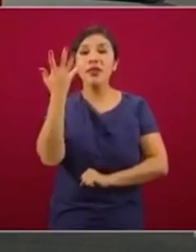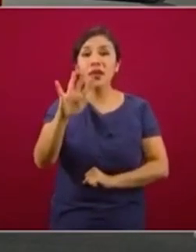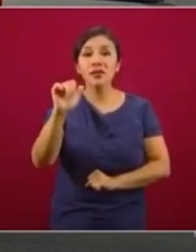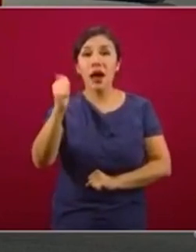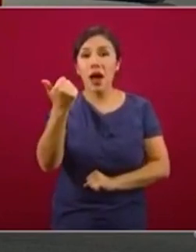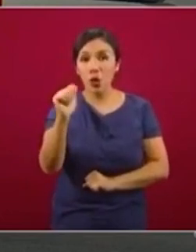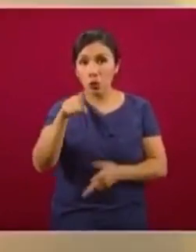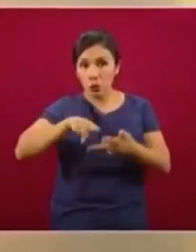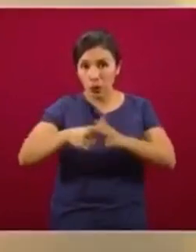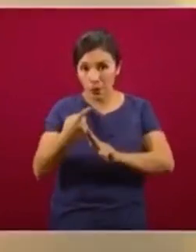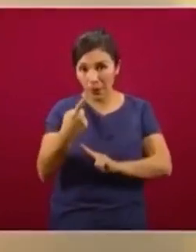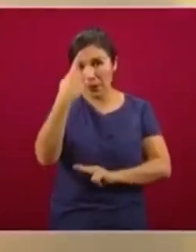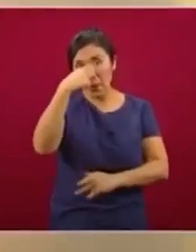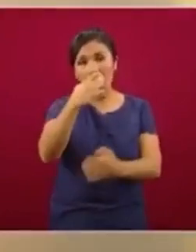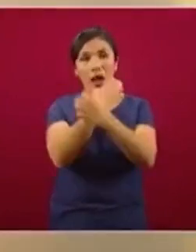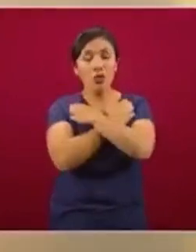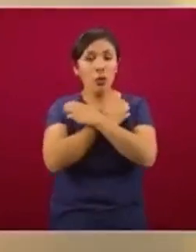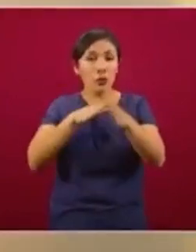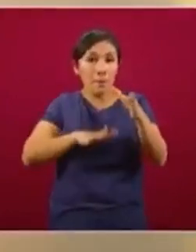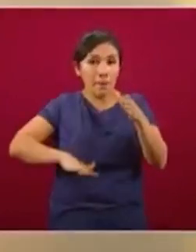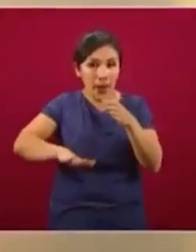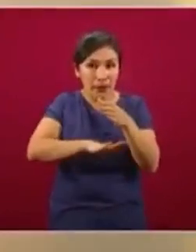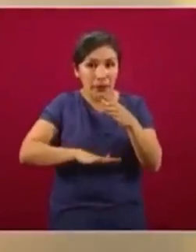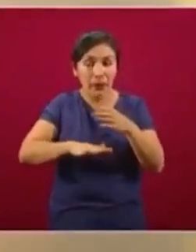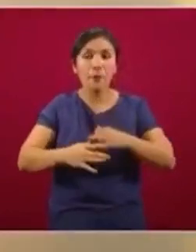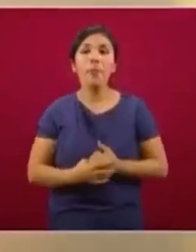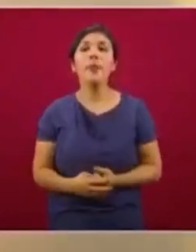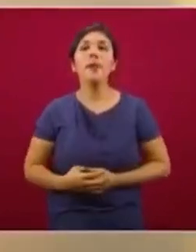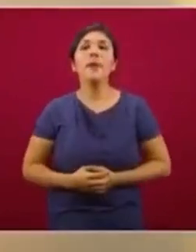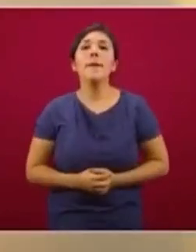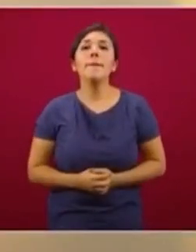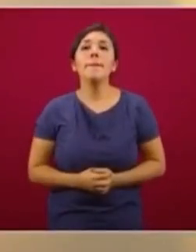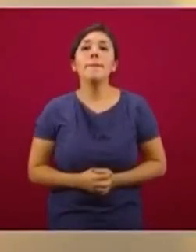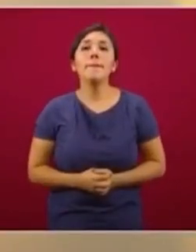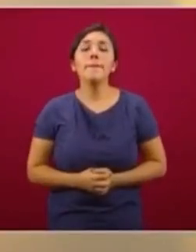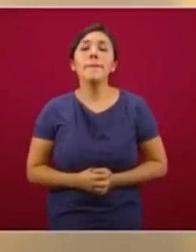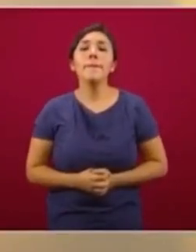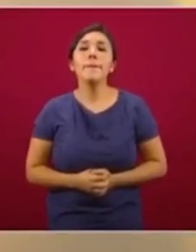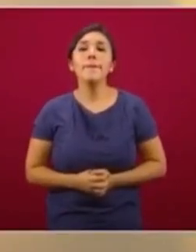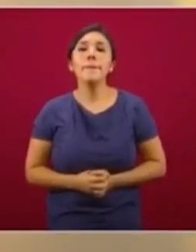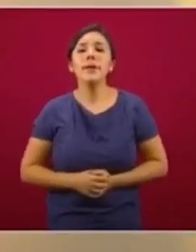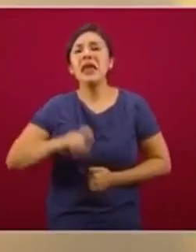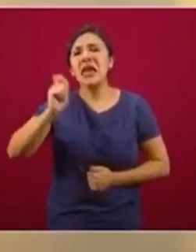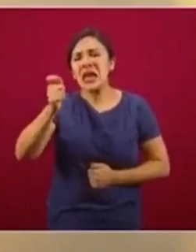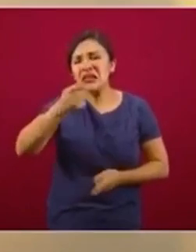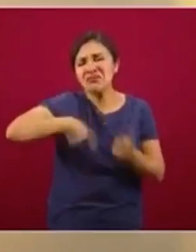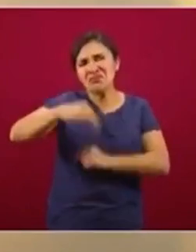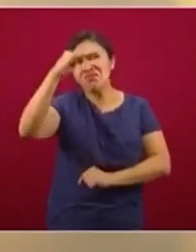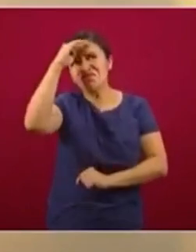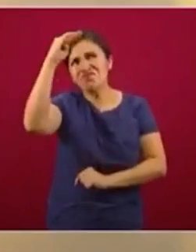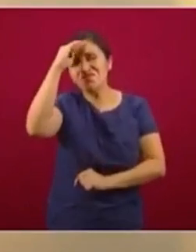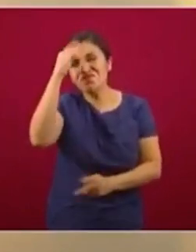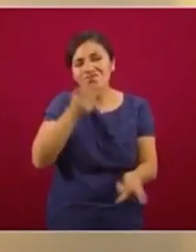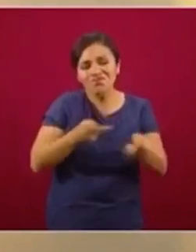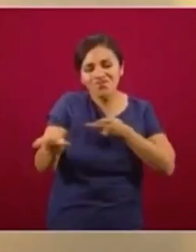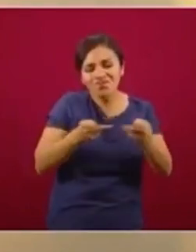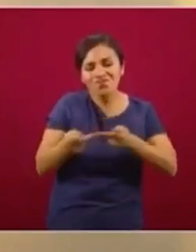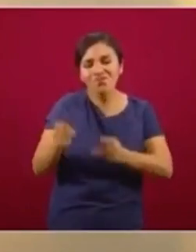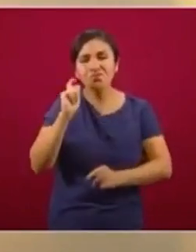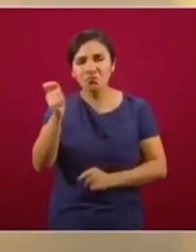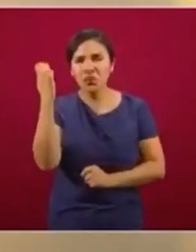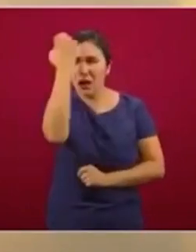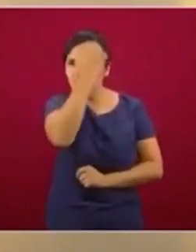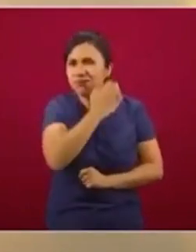en educación básica. Y lo que estamos pensando nosotros, hemos